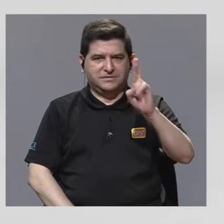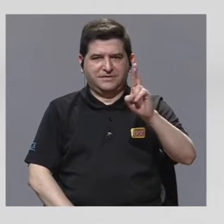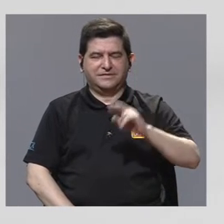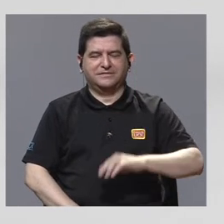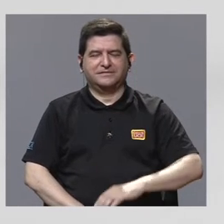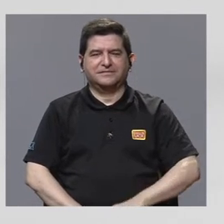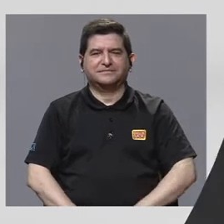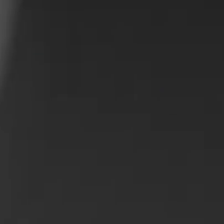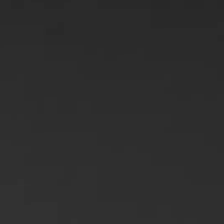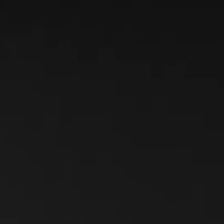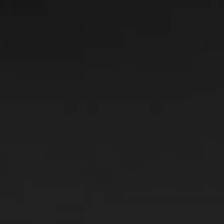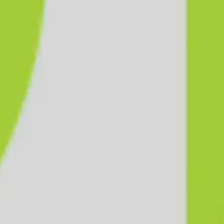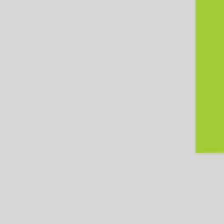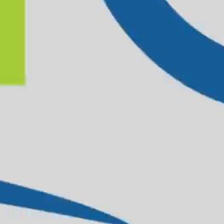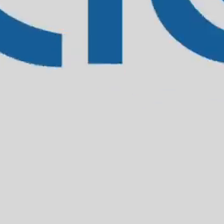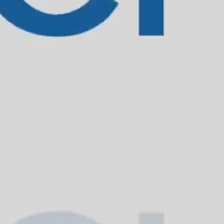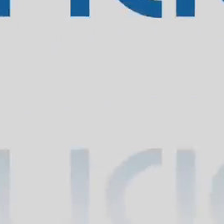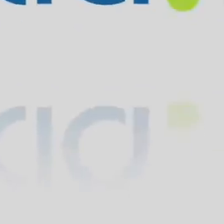Costa Rica.